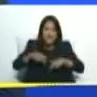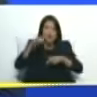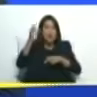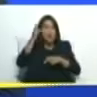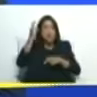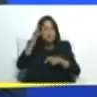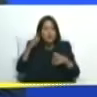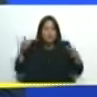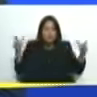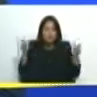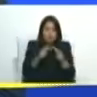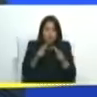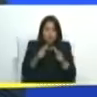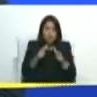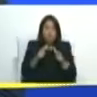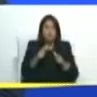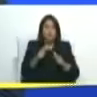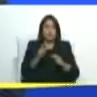trabajando,